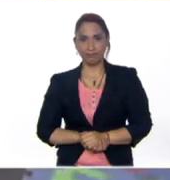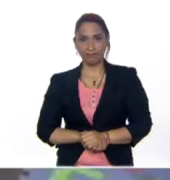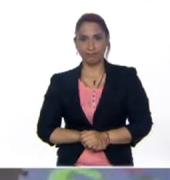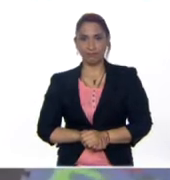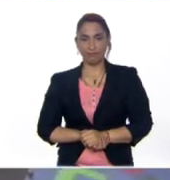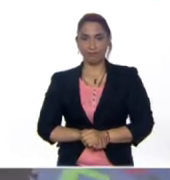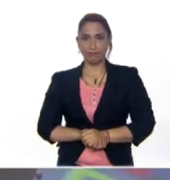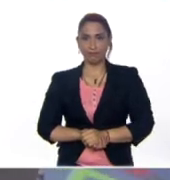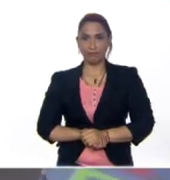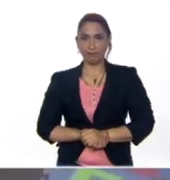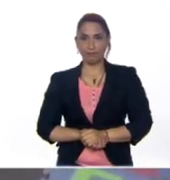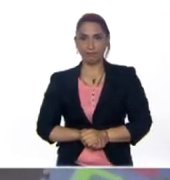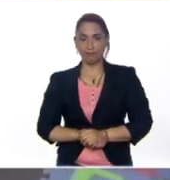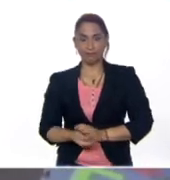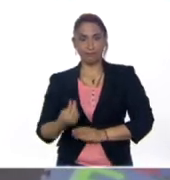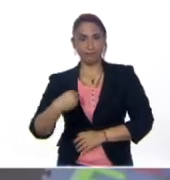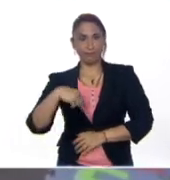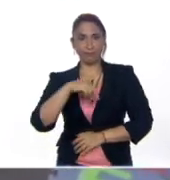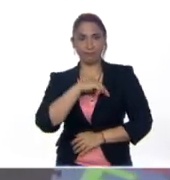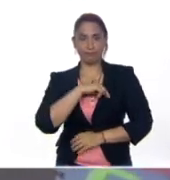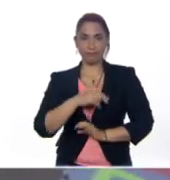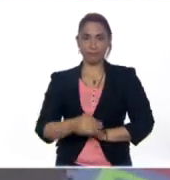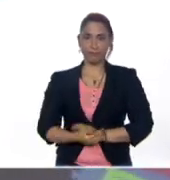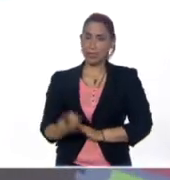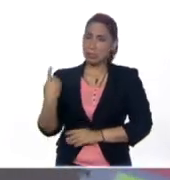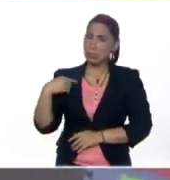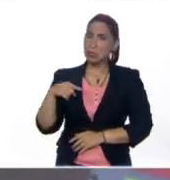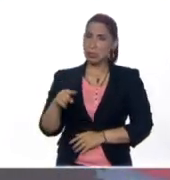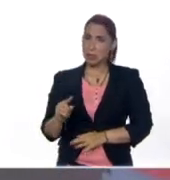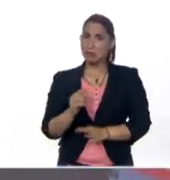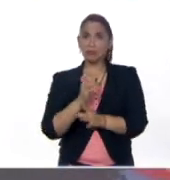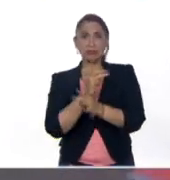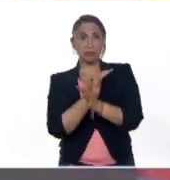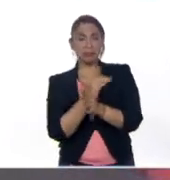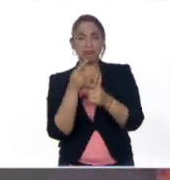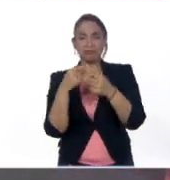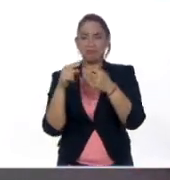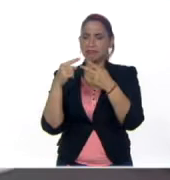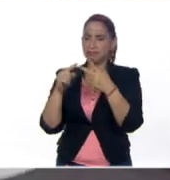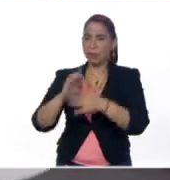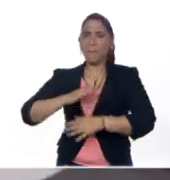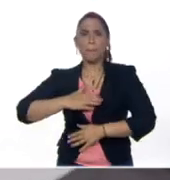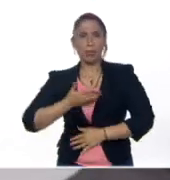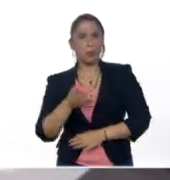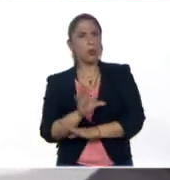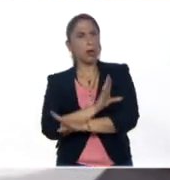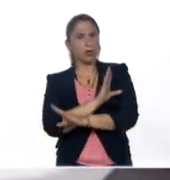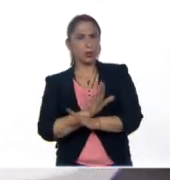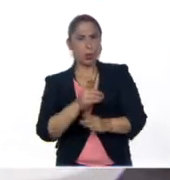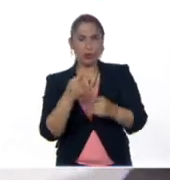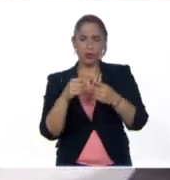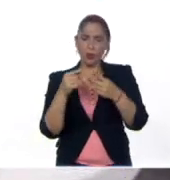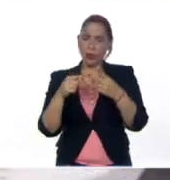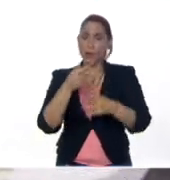para nosotros tener las rondas infantiles? Puedes hacer un cancionero sencillo con